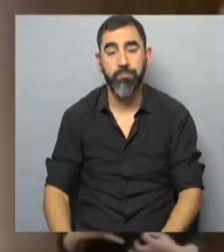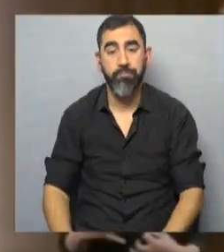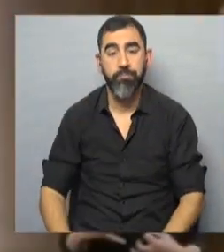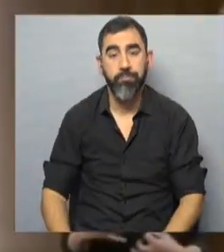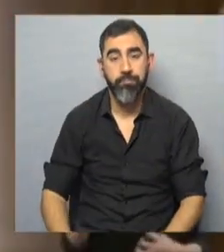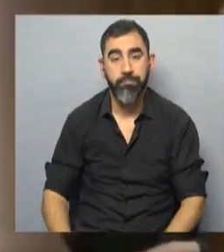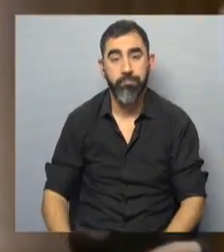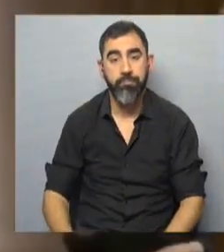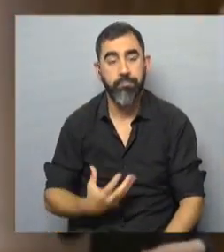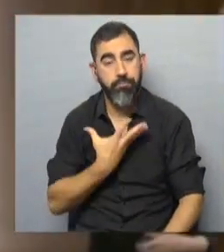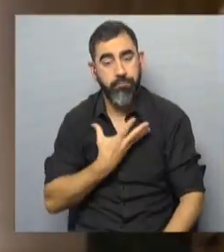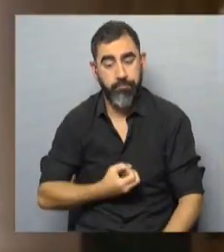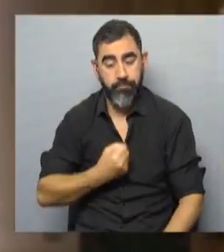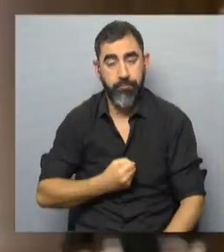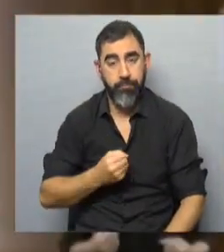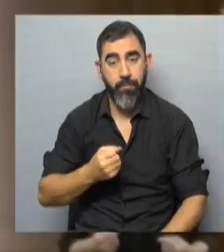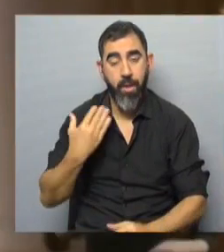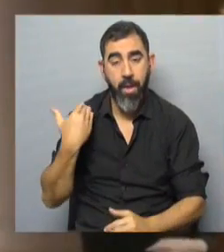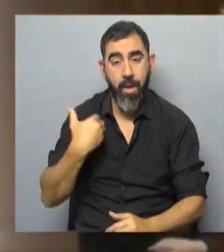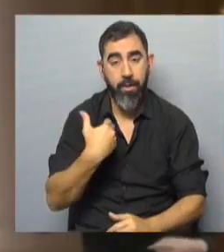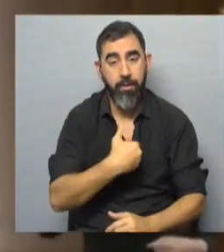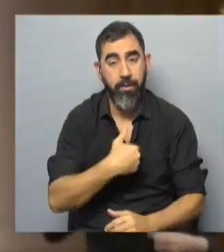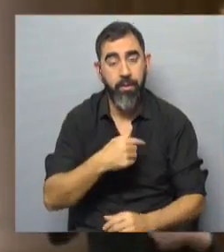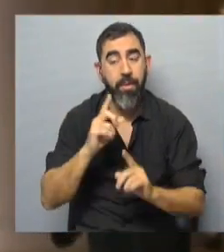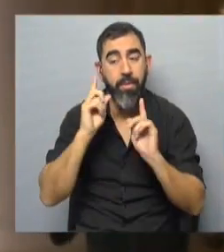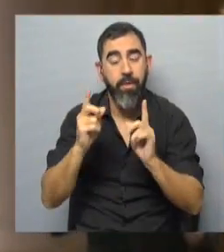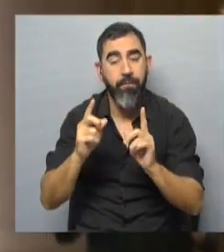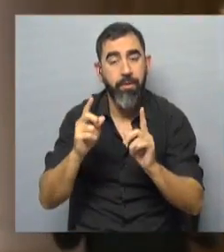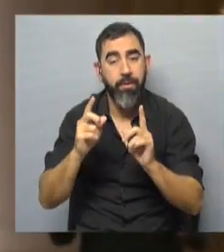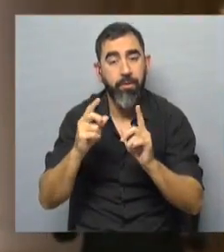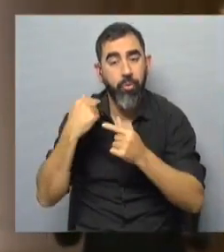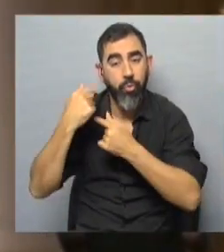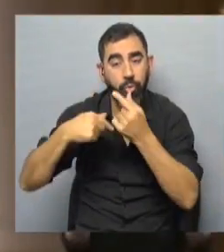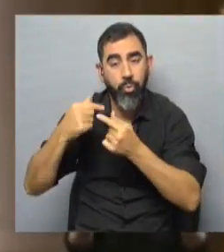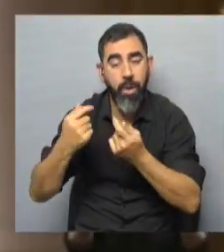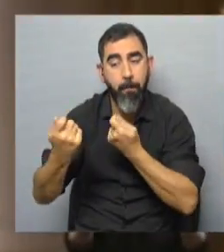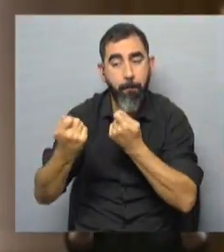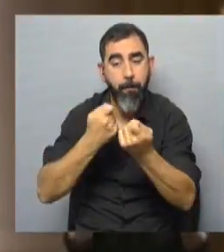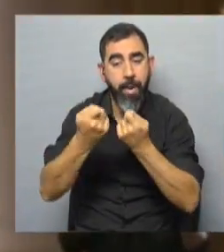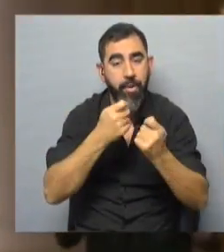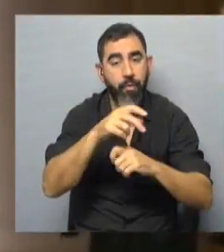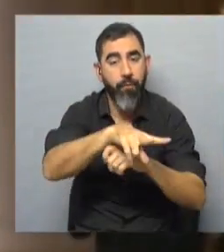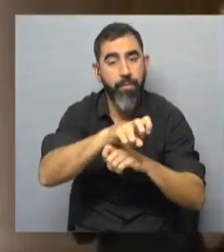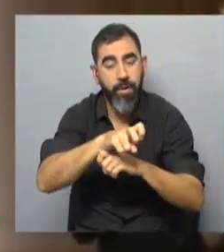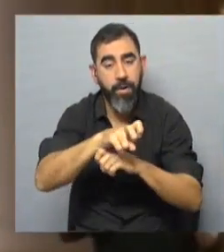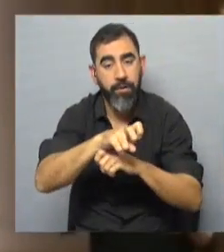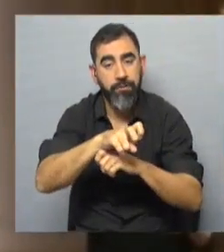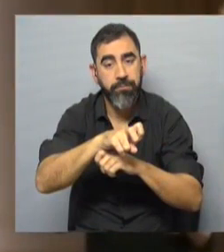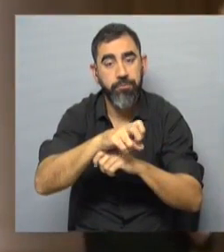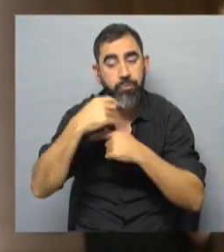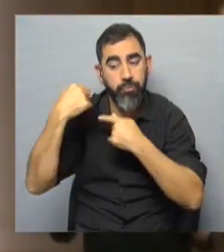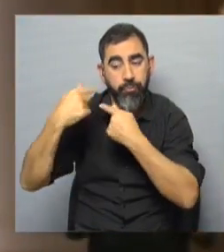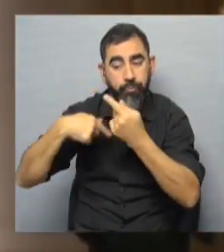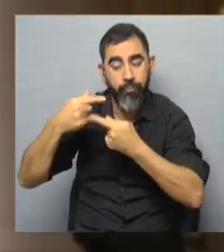Estamos convencidos de que el rumbo de Argentina tiene que ver con el manejo fiscal de nuestras cuentas, conseguir